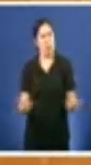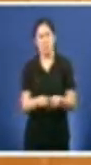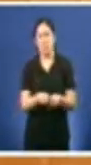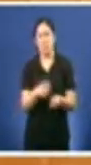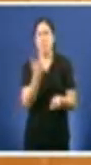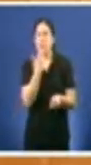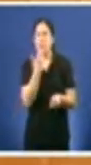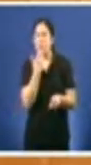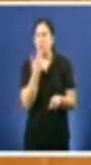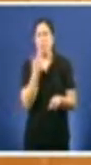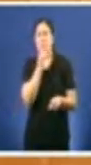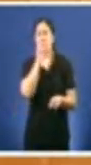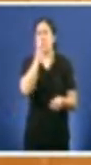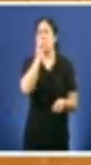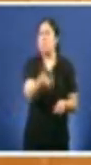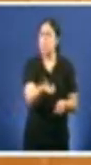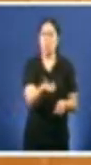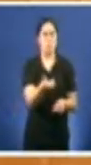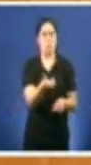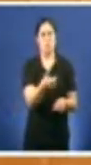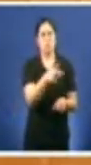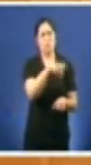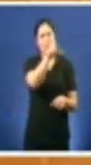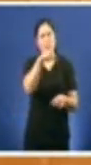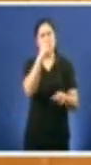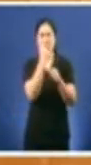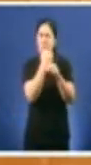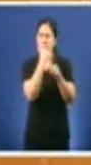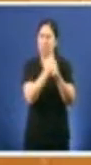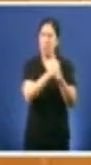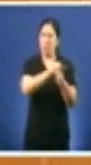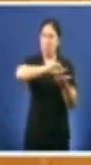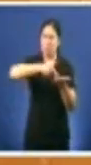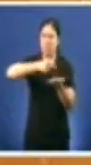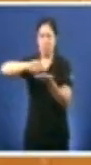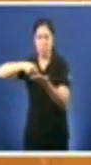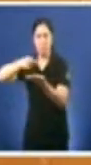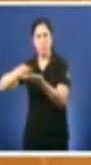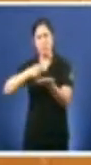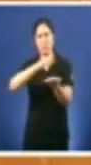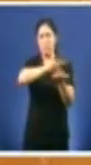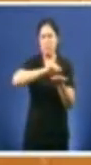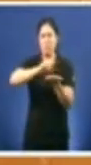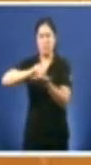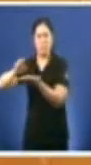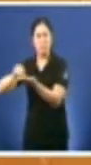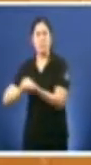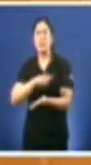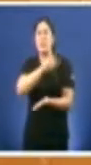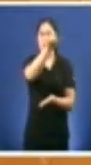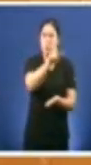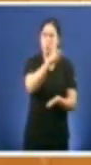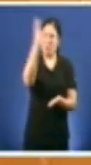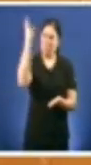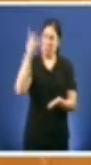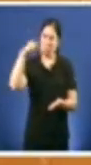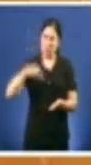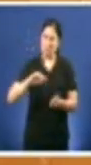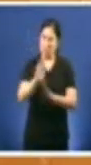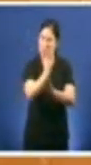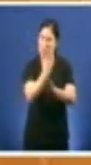.000 sinaturas o traballo que se fixo para recollelas e a persoa que vio aquí a defender a ILP